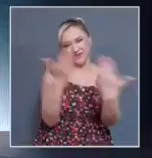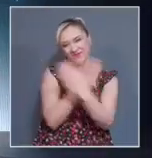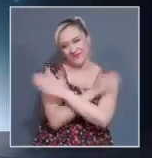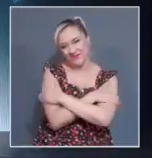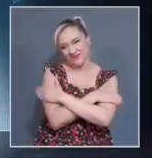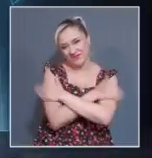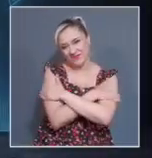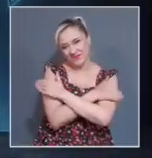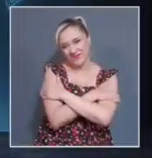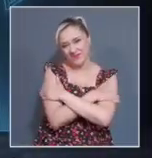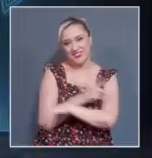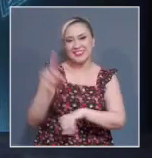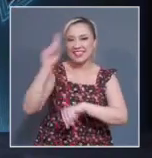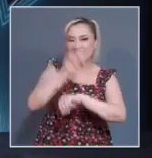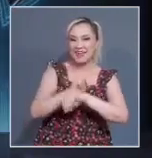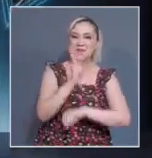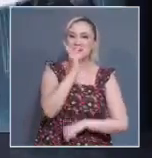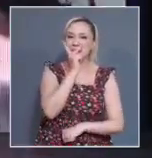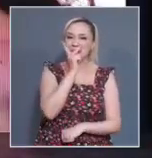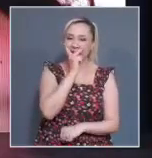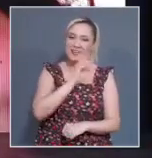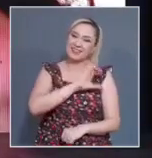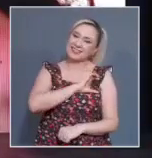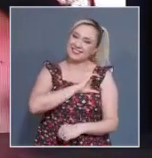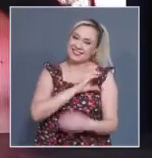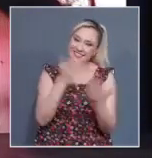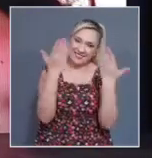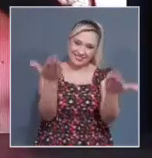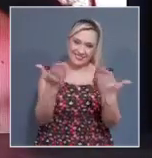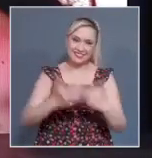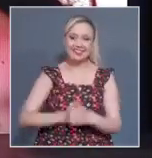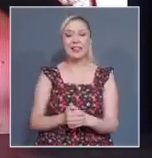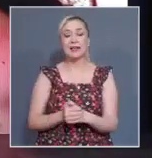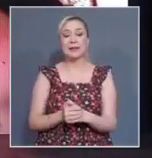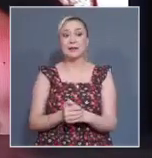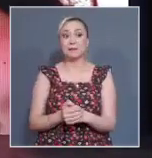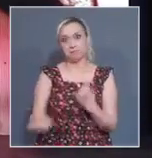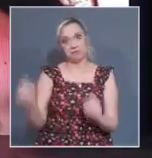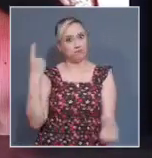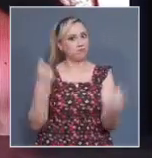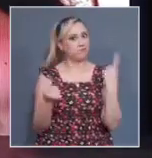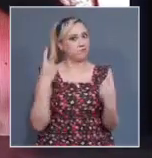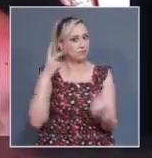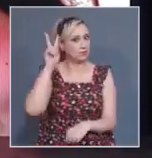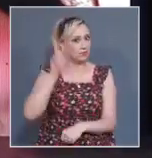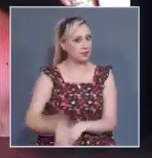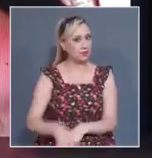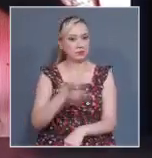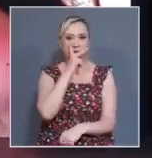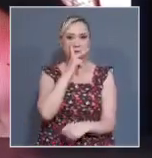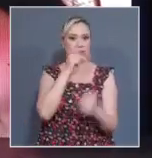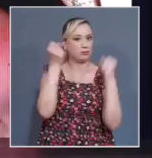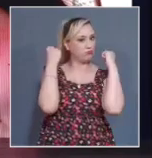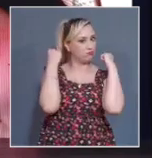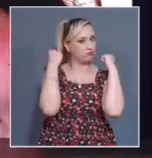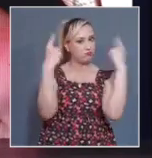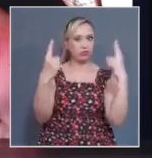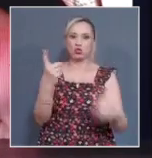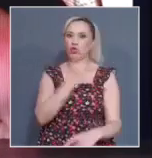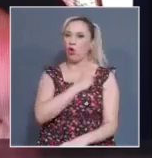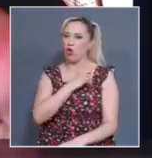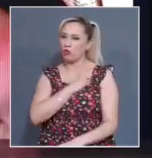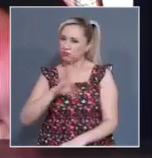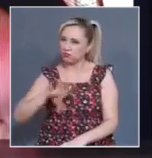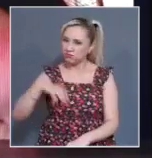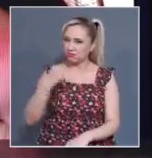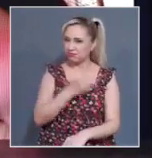Día del Padre y para pues algunos ha sido un reto enorme sacar adelante a sus hijos por su propia cuenta. Vamos a ver la